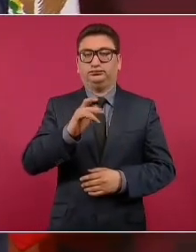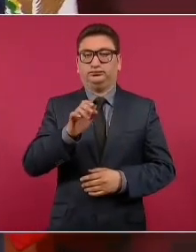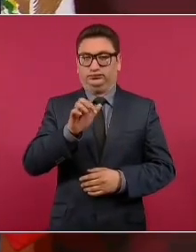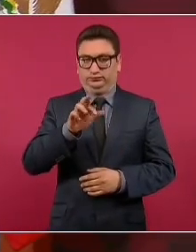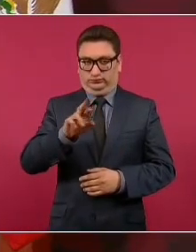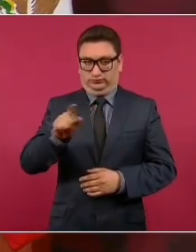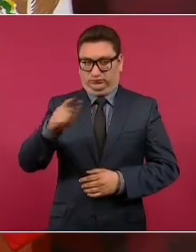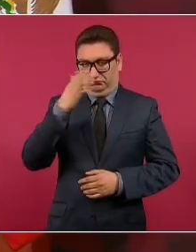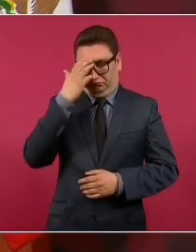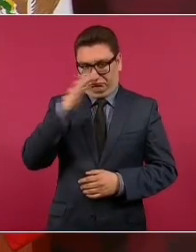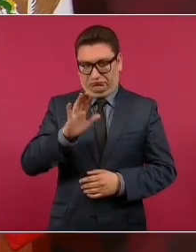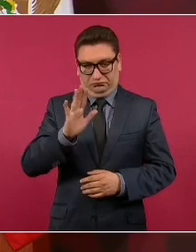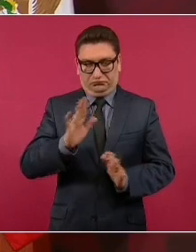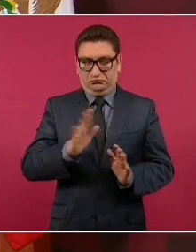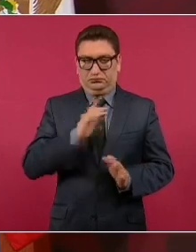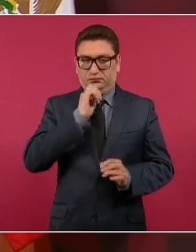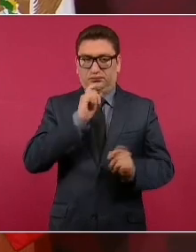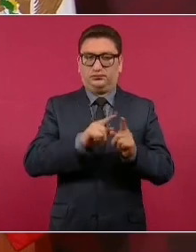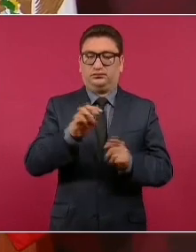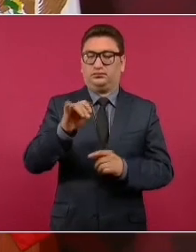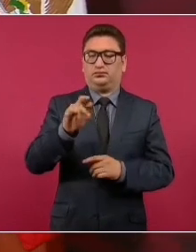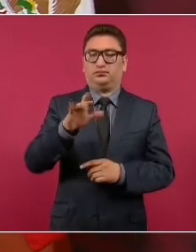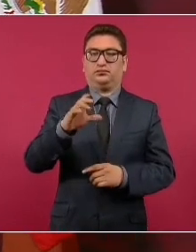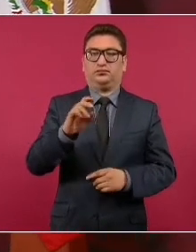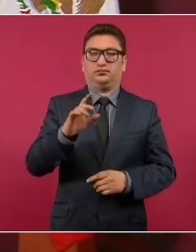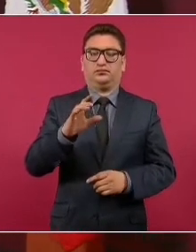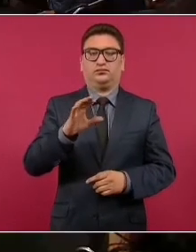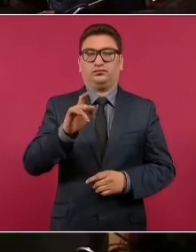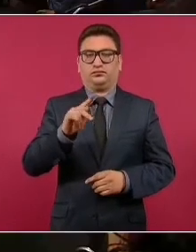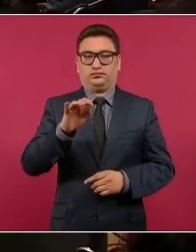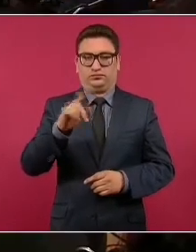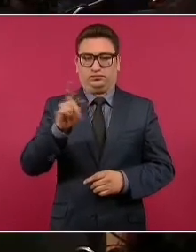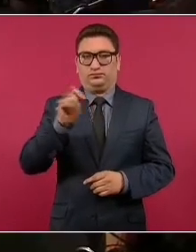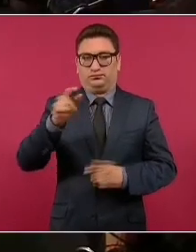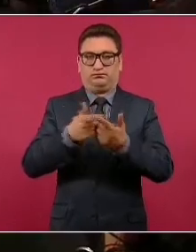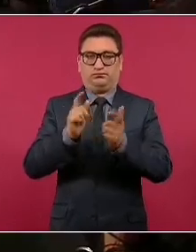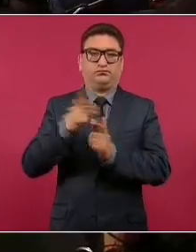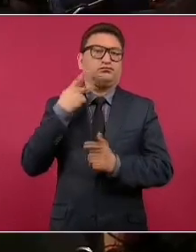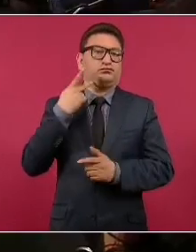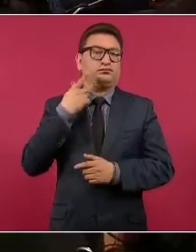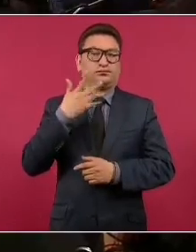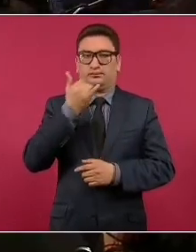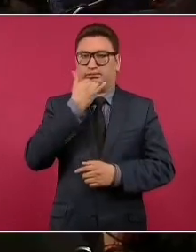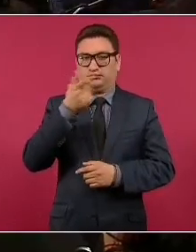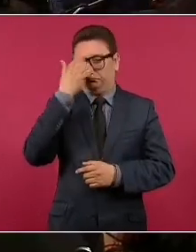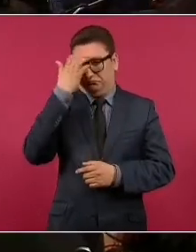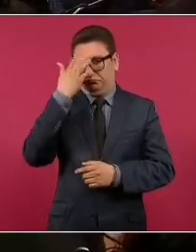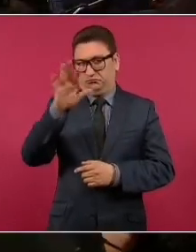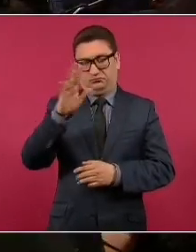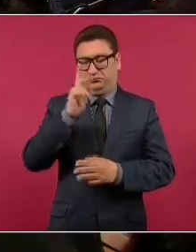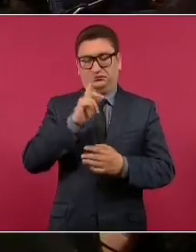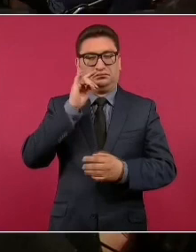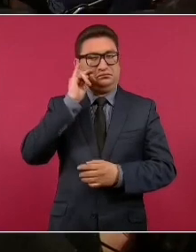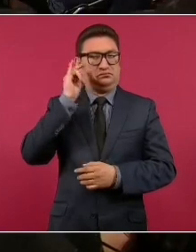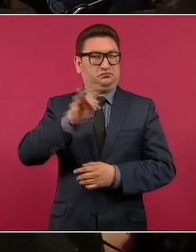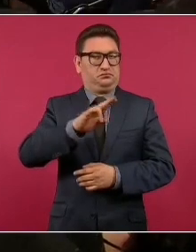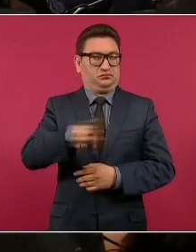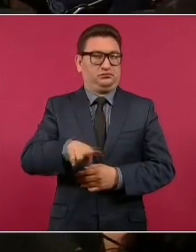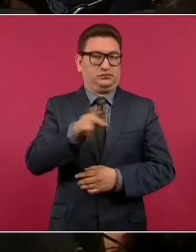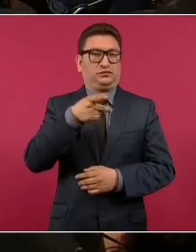tampoco… Ah, Marco Cortés, sí, no es el del PAN, no lo conozco, nunca lo he visto.